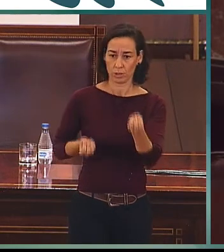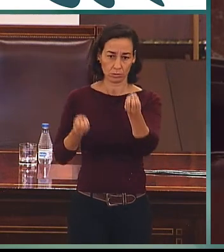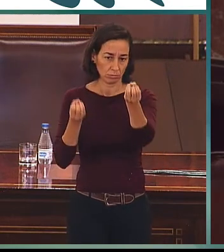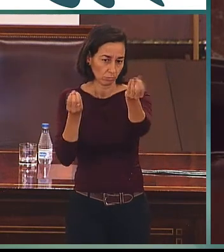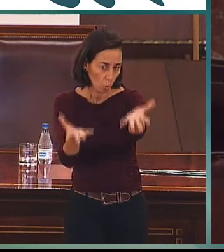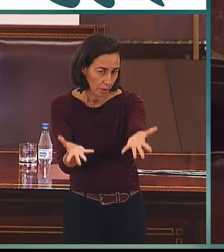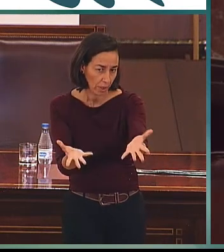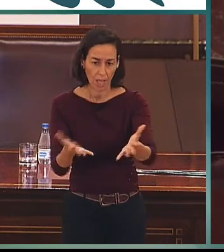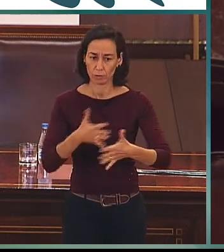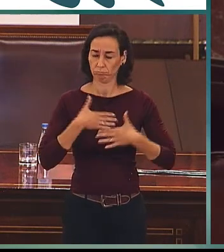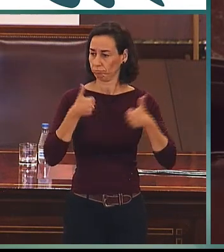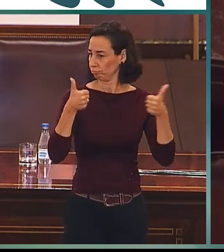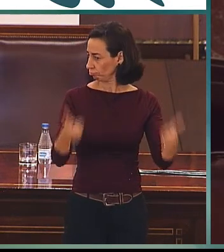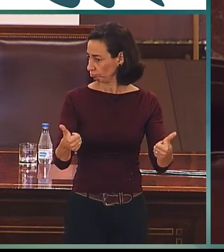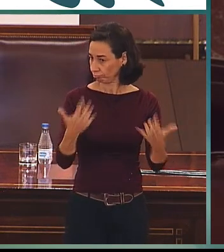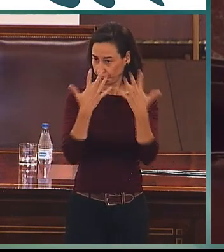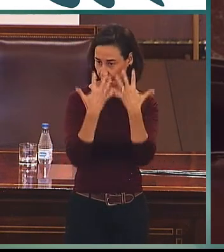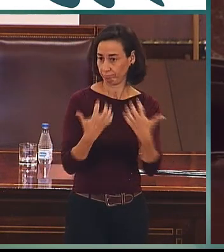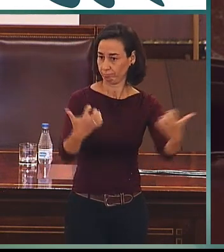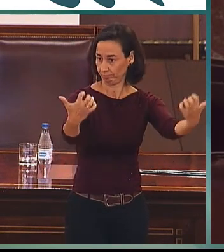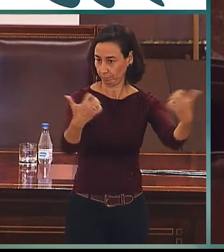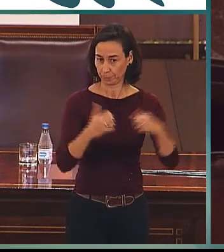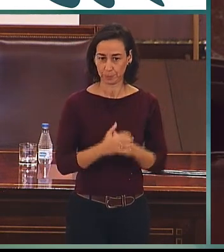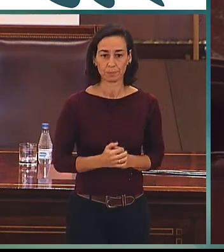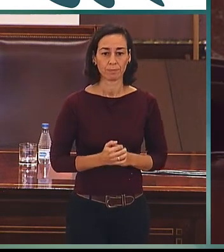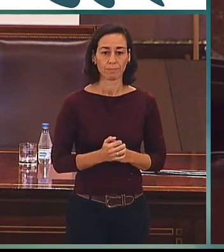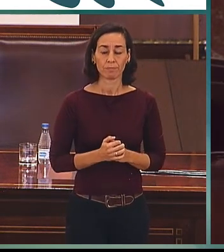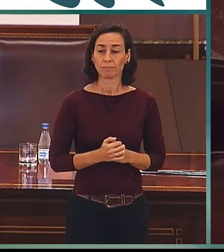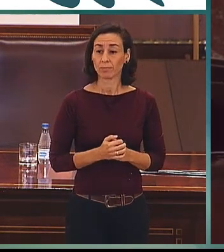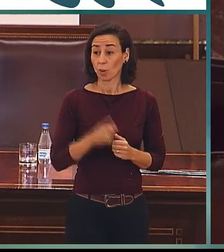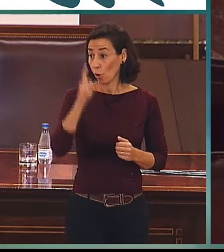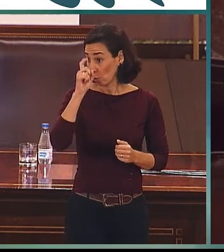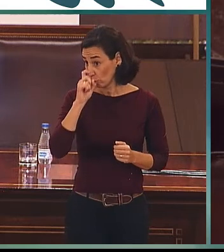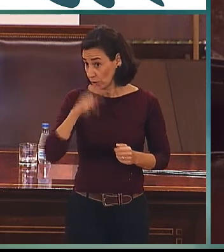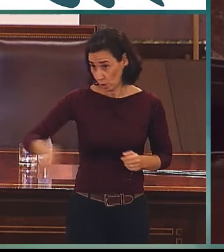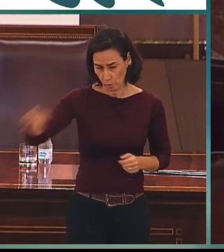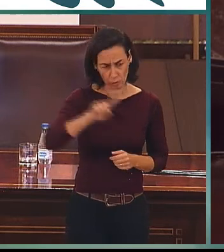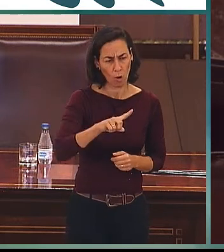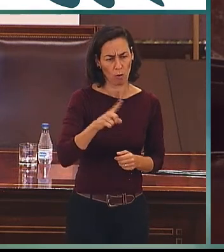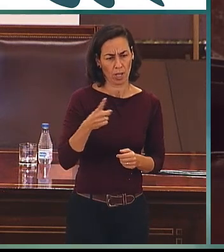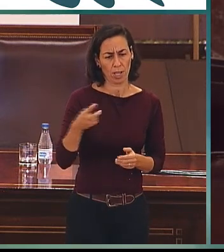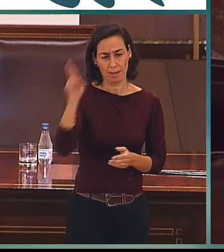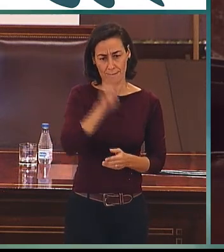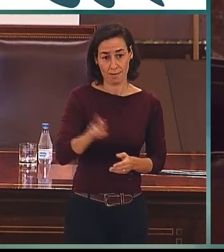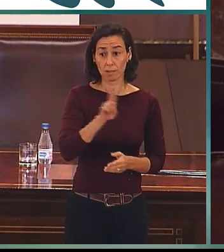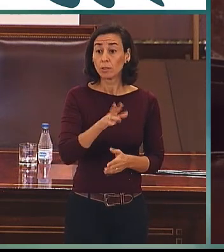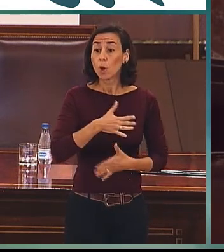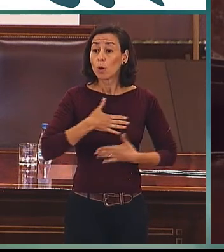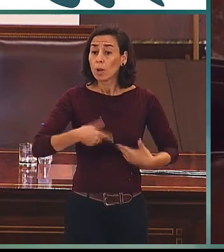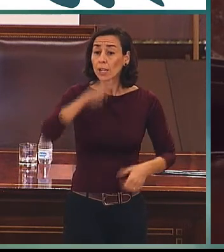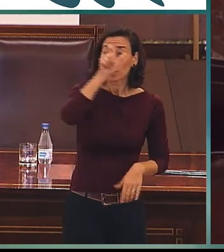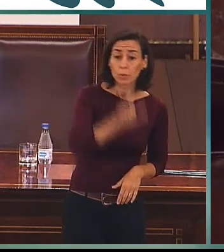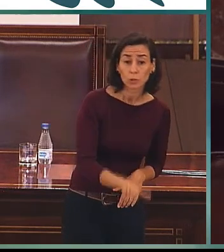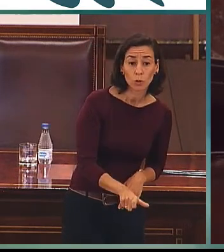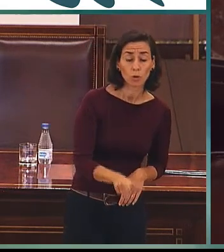comentarios de los asistentes. Recuerdo ya, ya adelanto, aunque luego volveremos a repetir, que cualquier persona que quiera